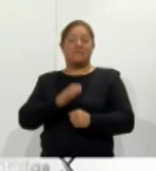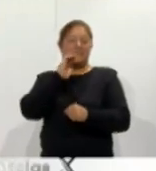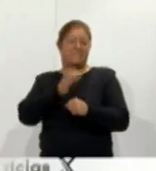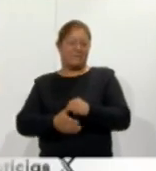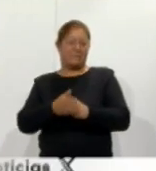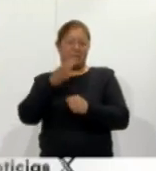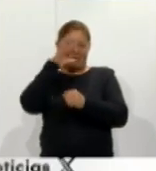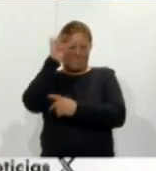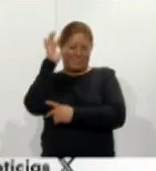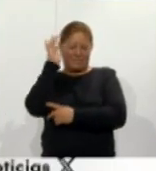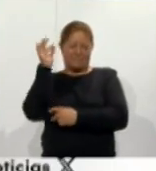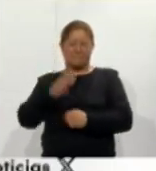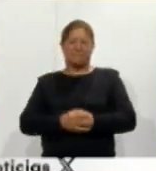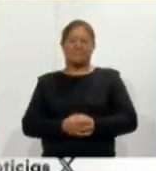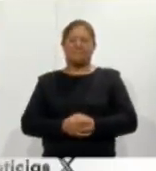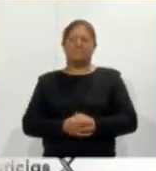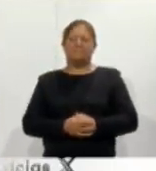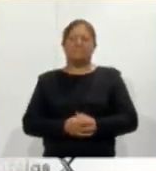Coracid Noticias